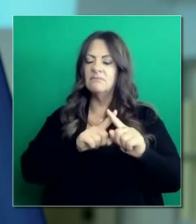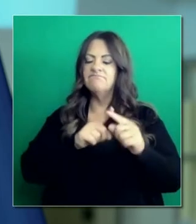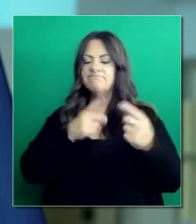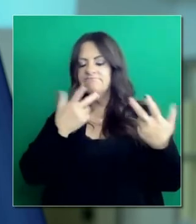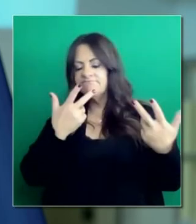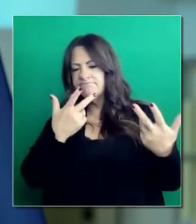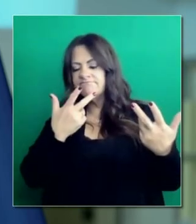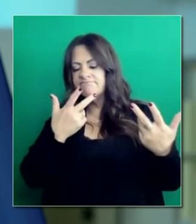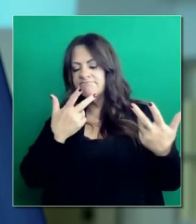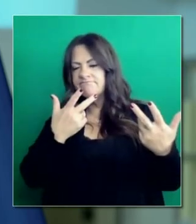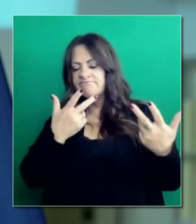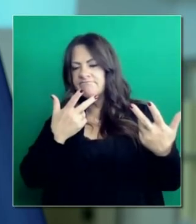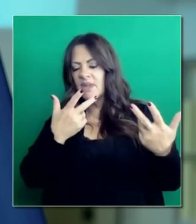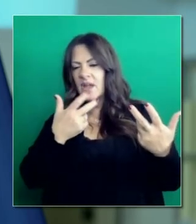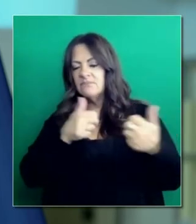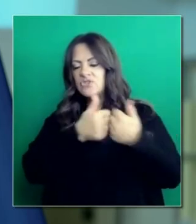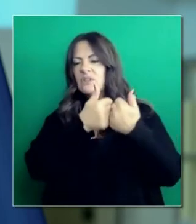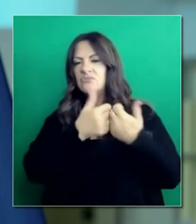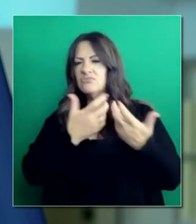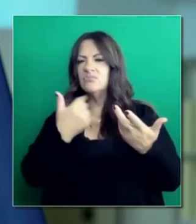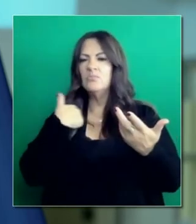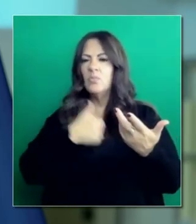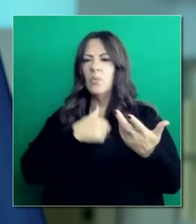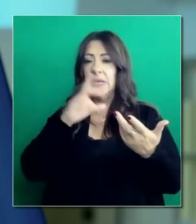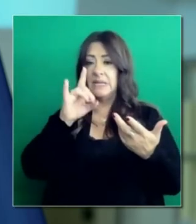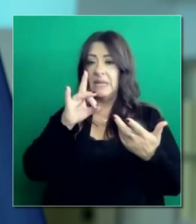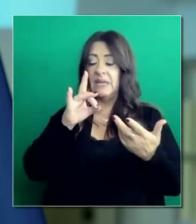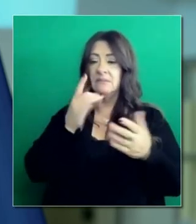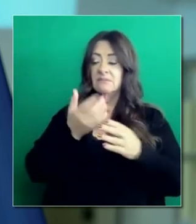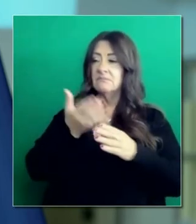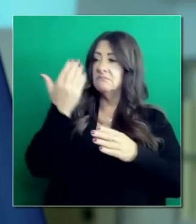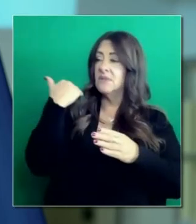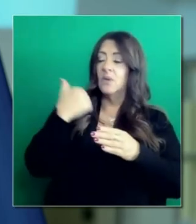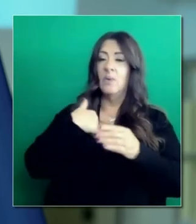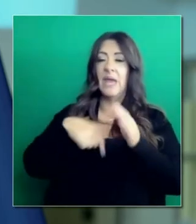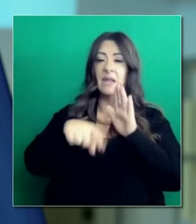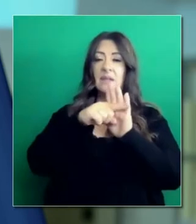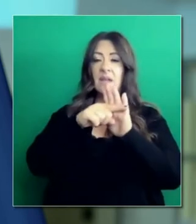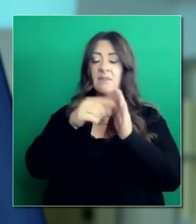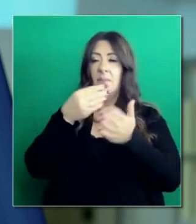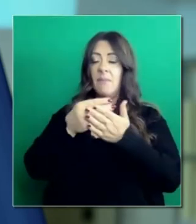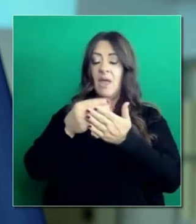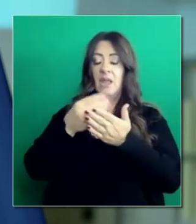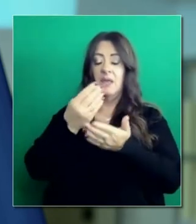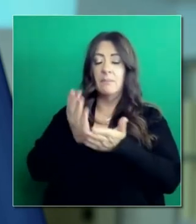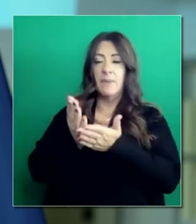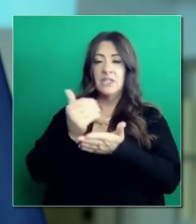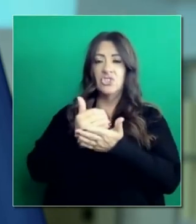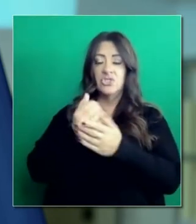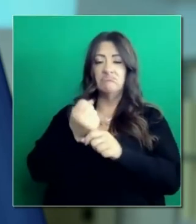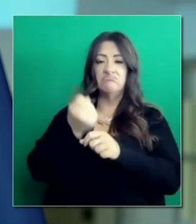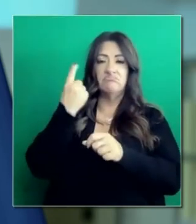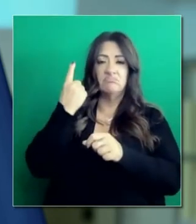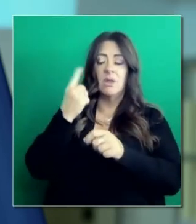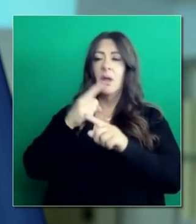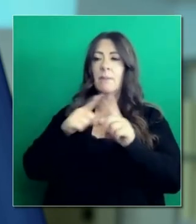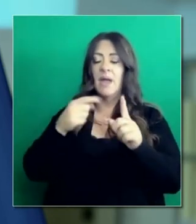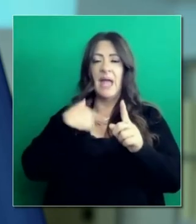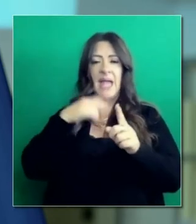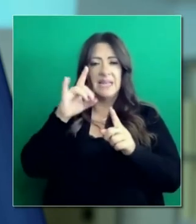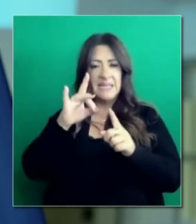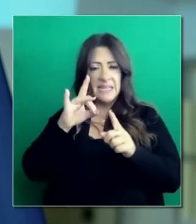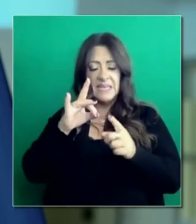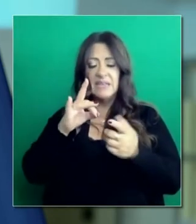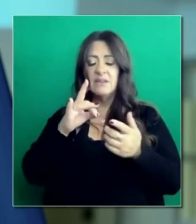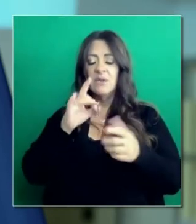que el año pasado tuvimos un déficit y a través del espacio completo con diferentes sindicatos